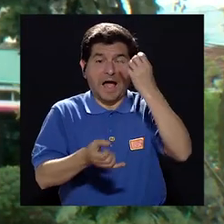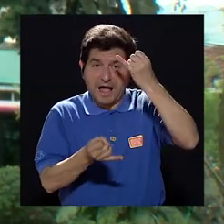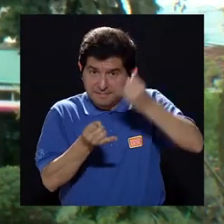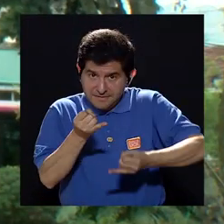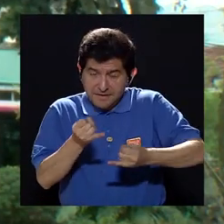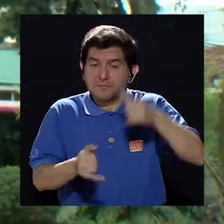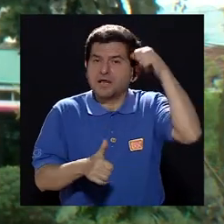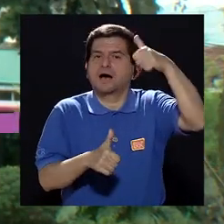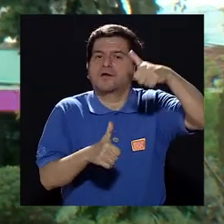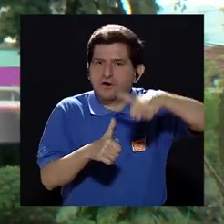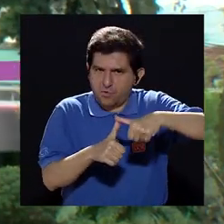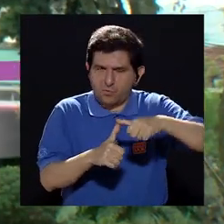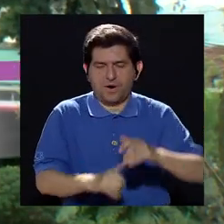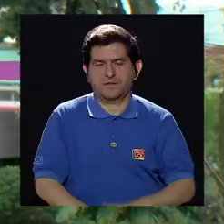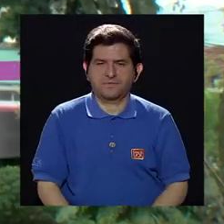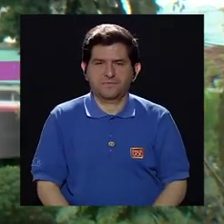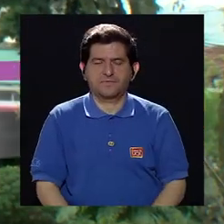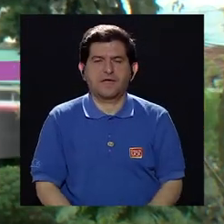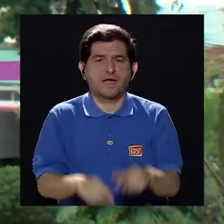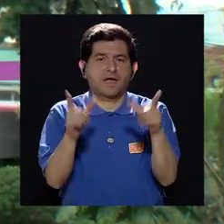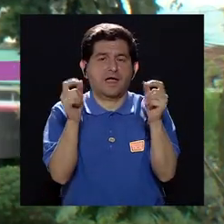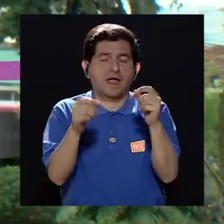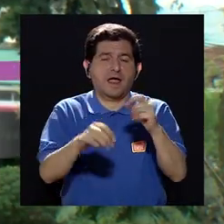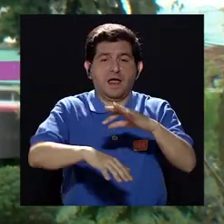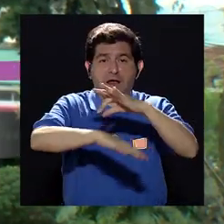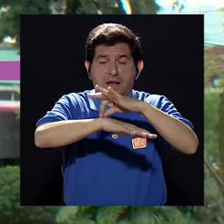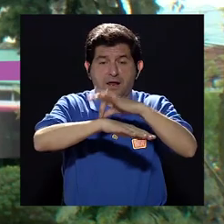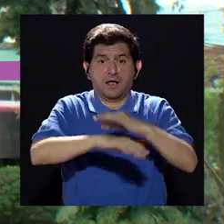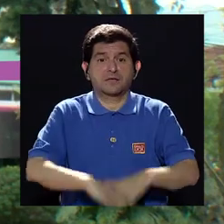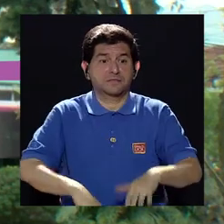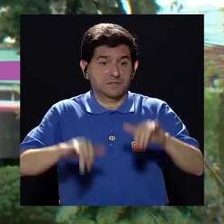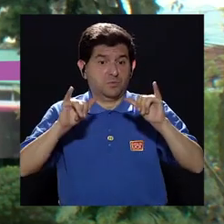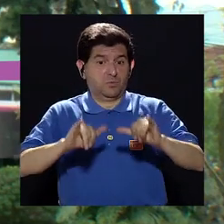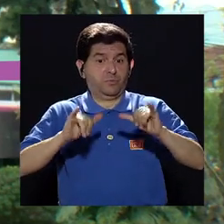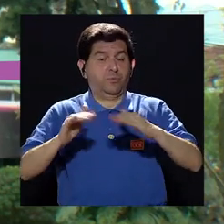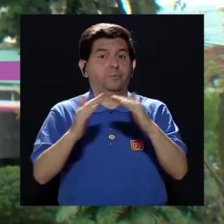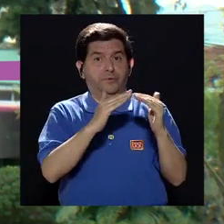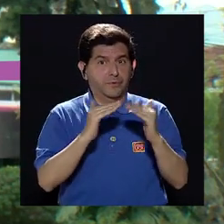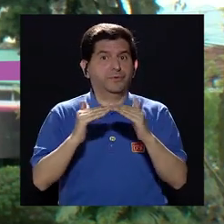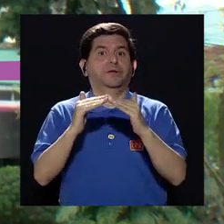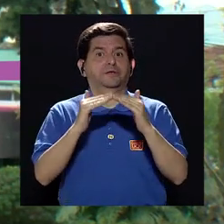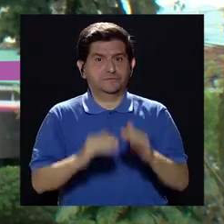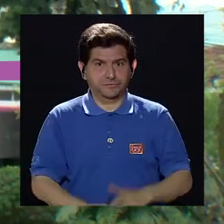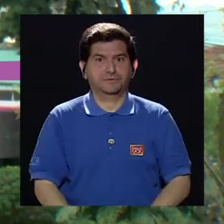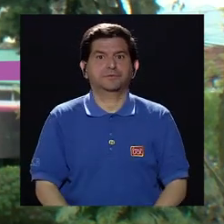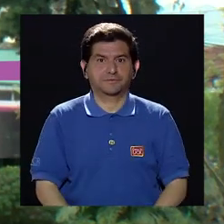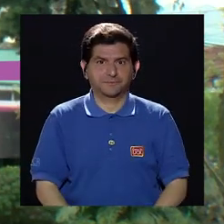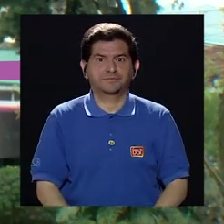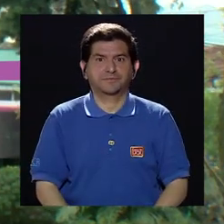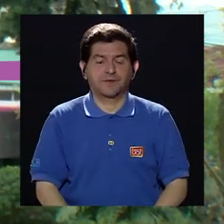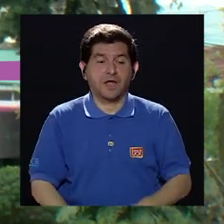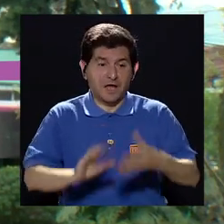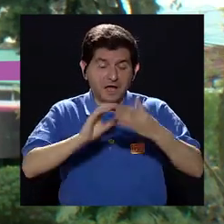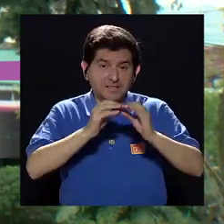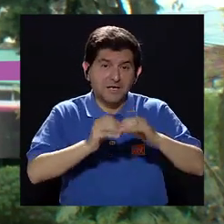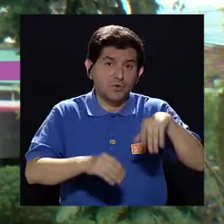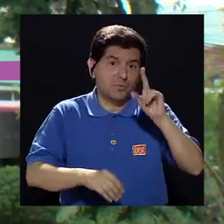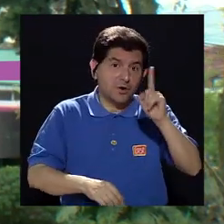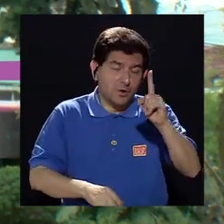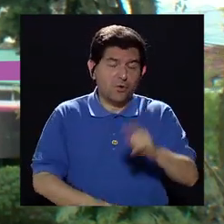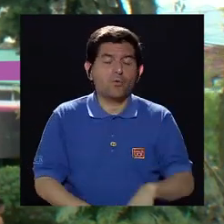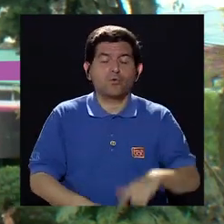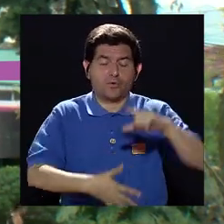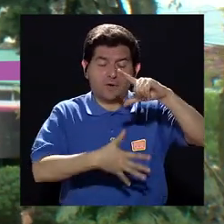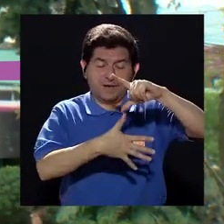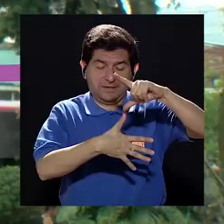Antes de despedirnos, recordarles que el cáncer de piel está muy presente en nuestra población y es número